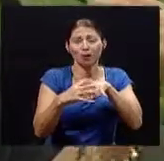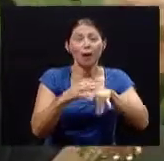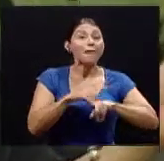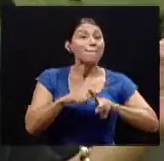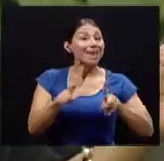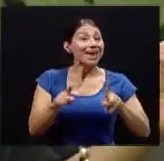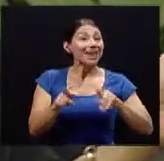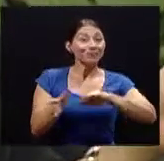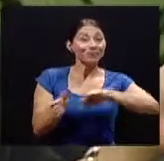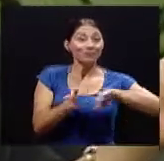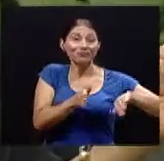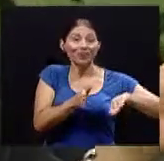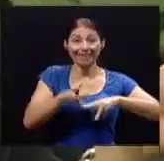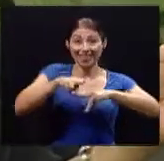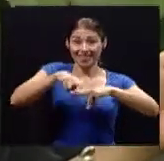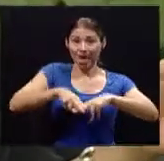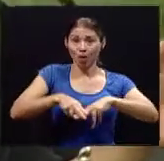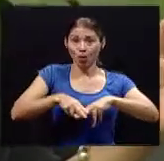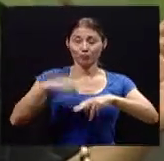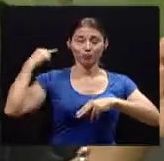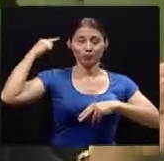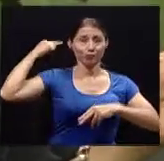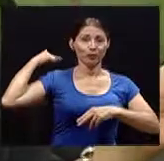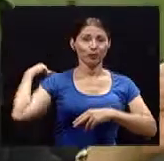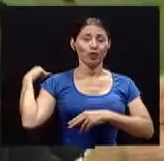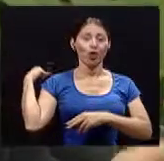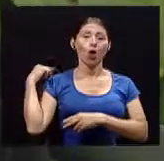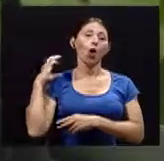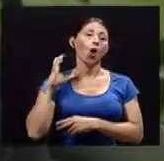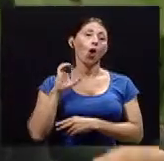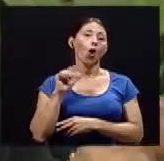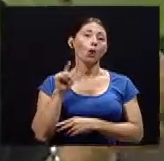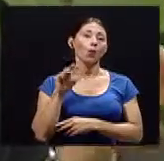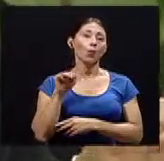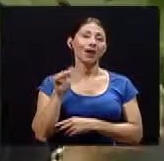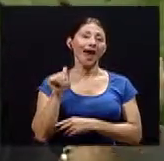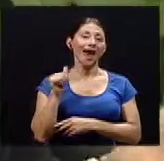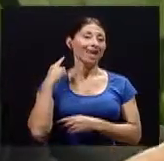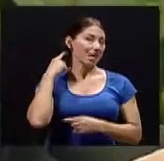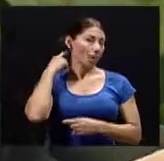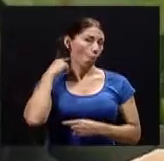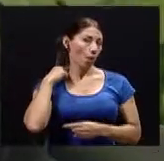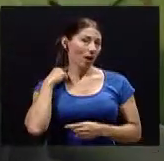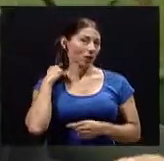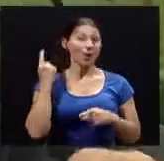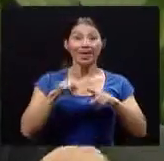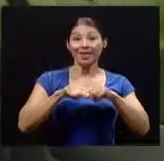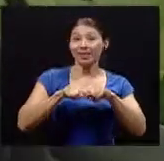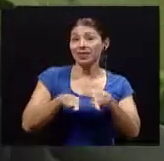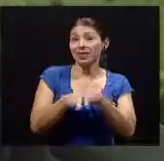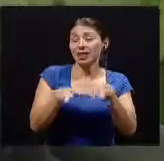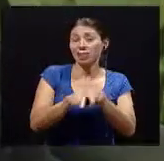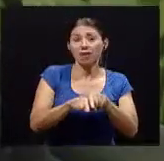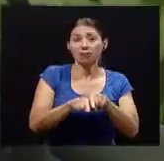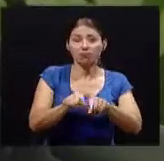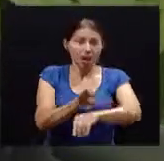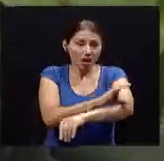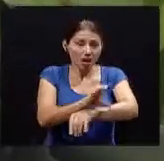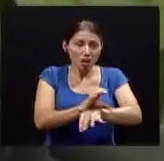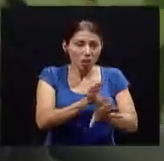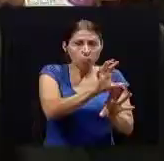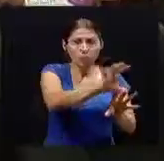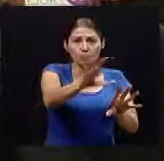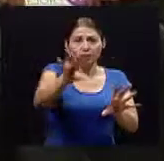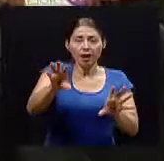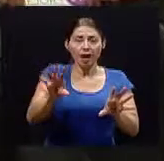en la oficina y en la incomodidad con que trabajemos así vamos a tener problemas asociados a estas